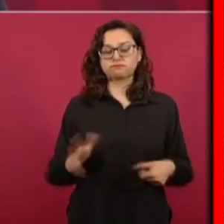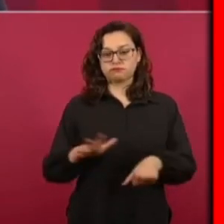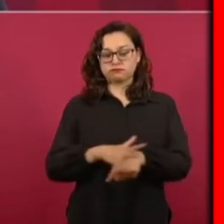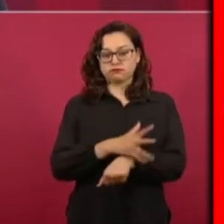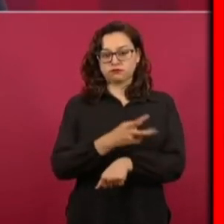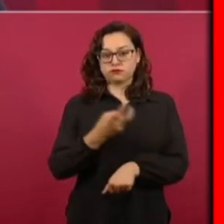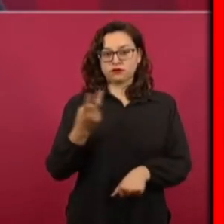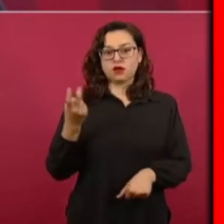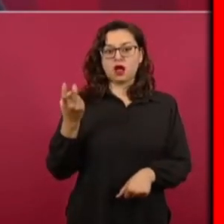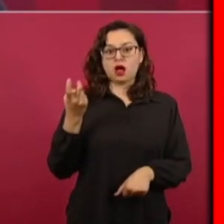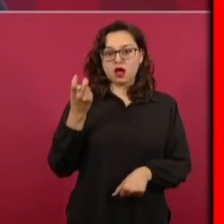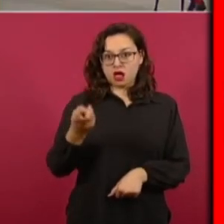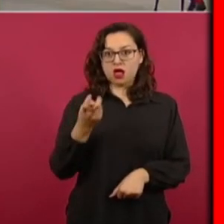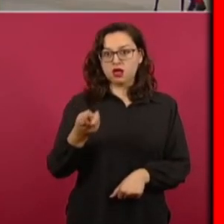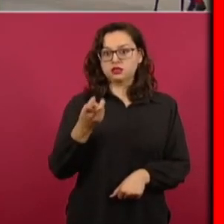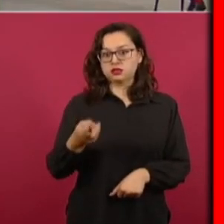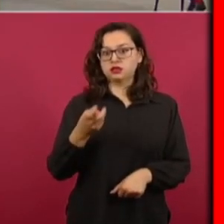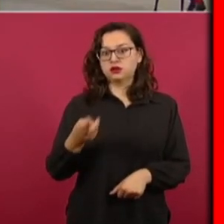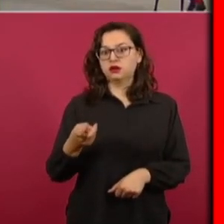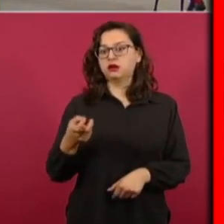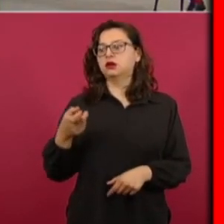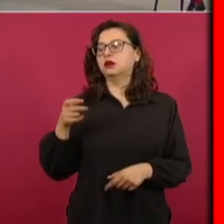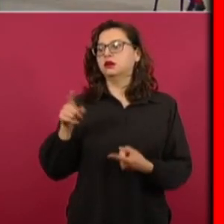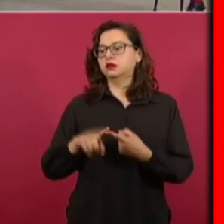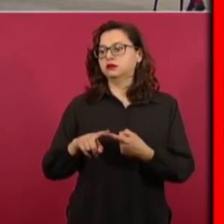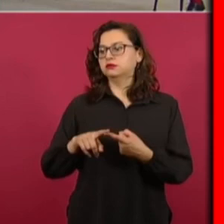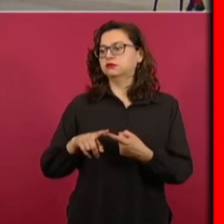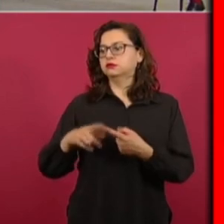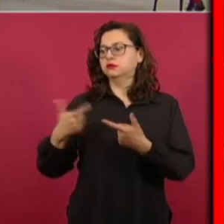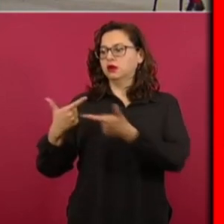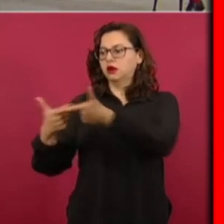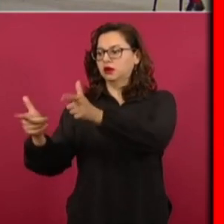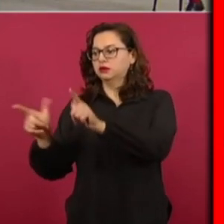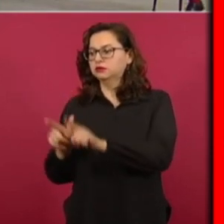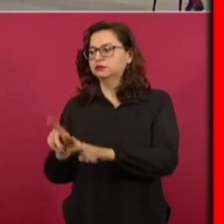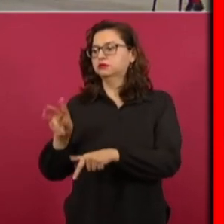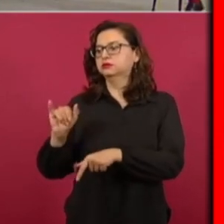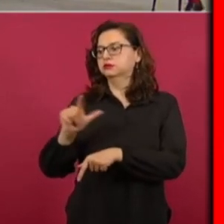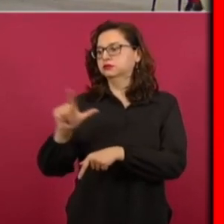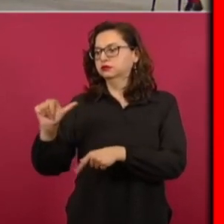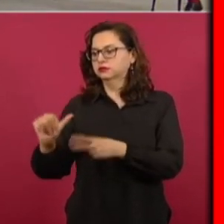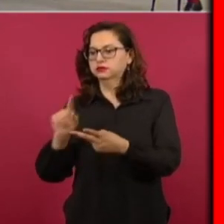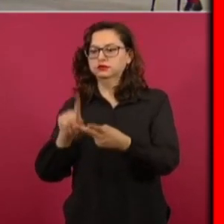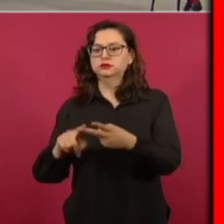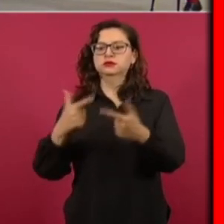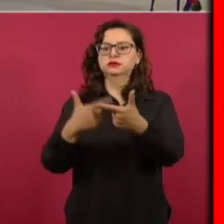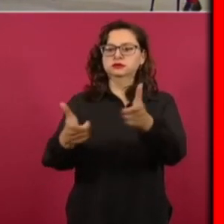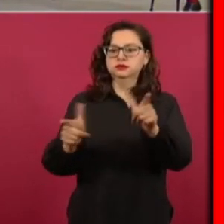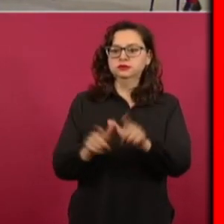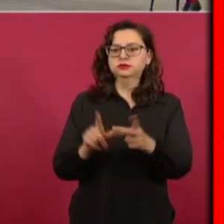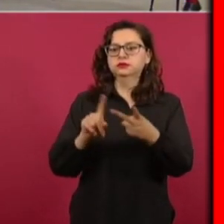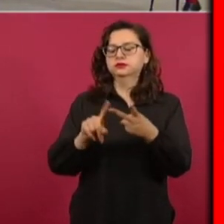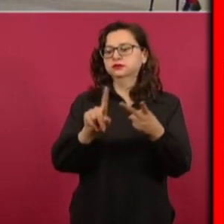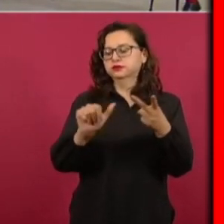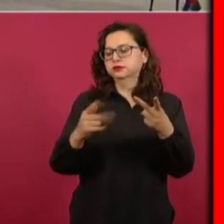los villistas se encuentran con los zapatistas llegan aquí al Palacio Nacional